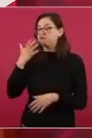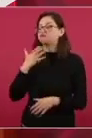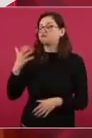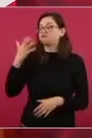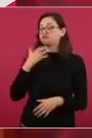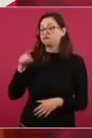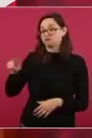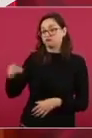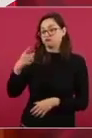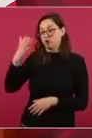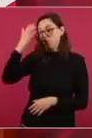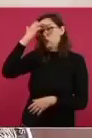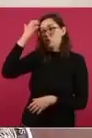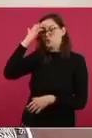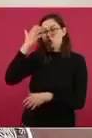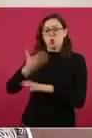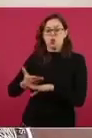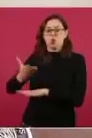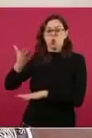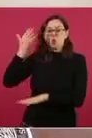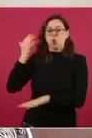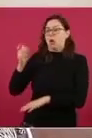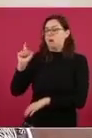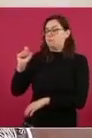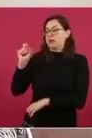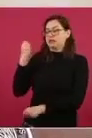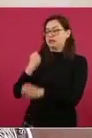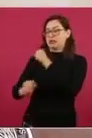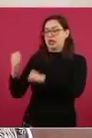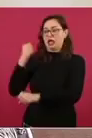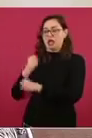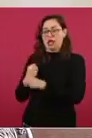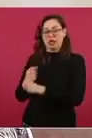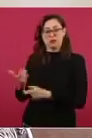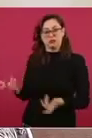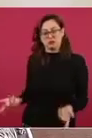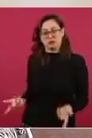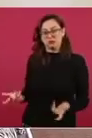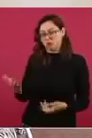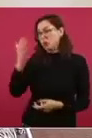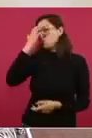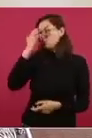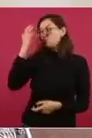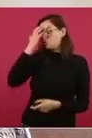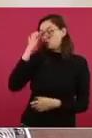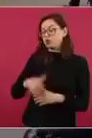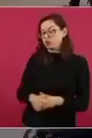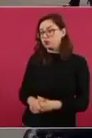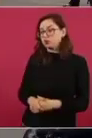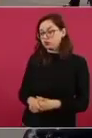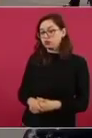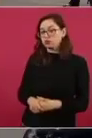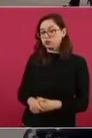20 años, lo conocí.